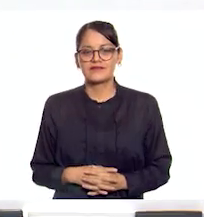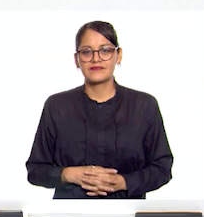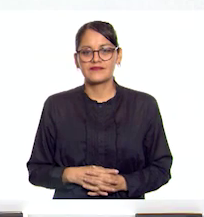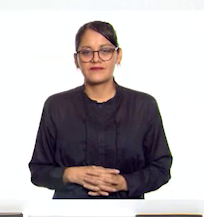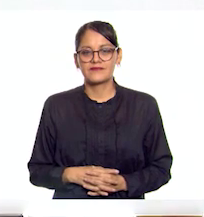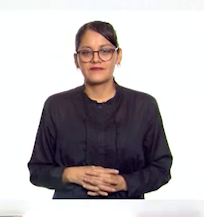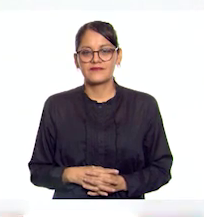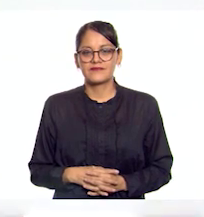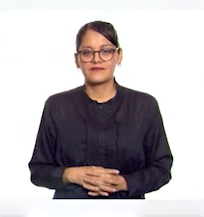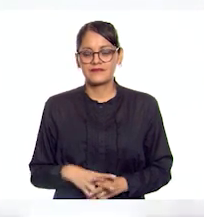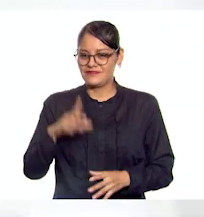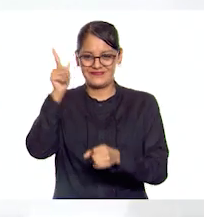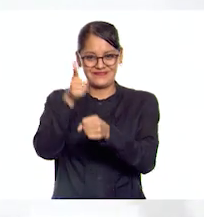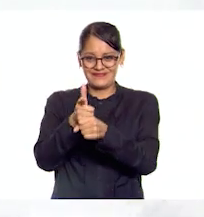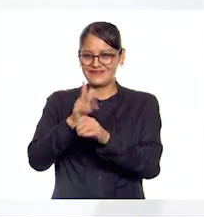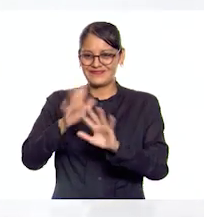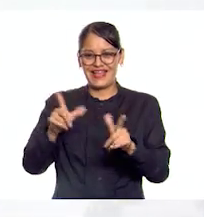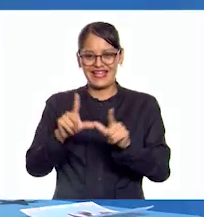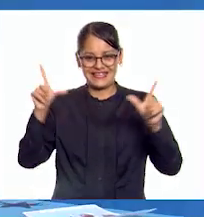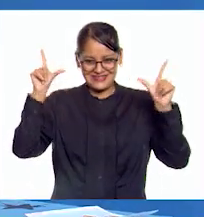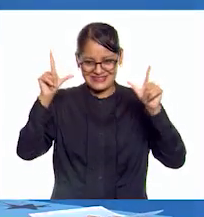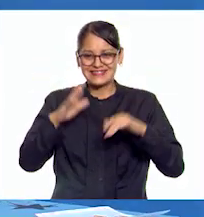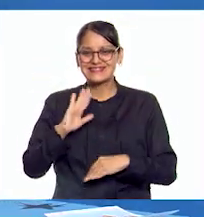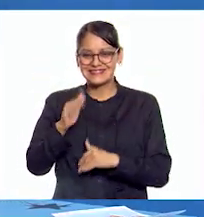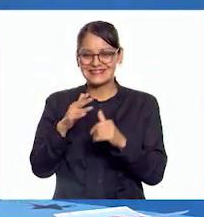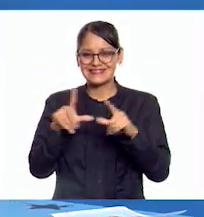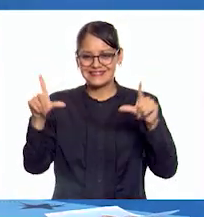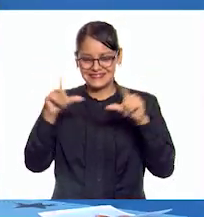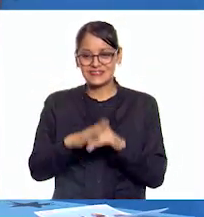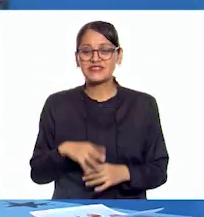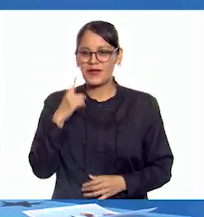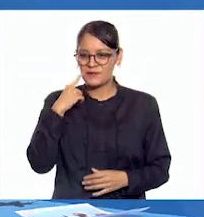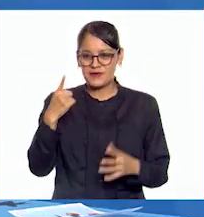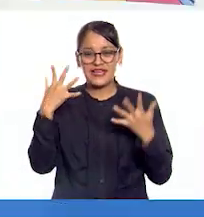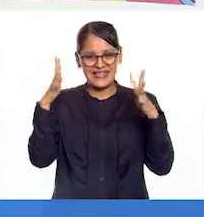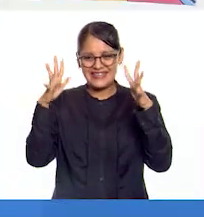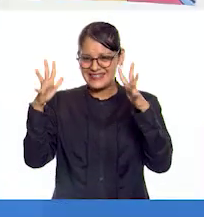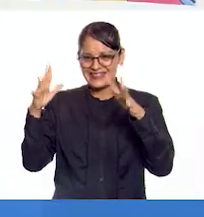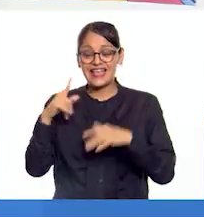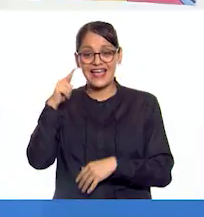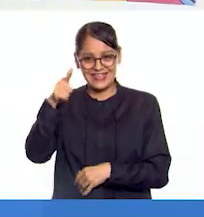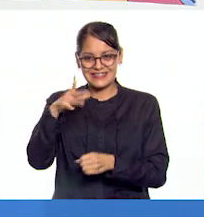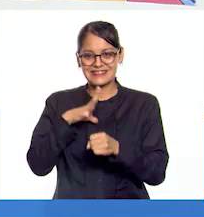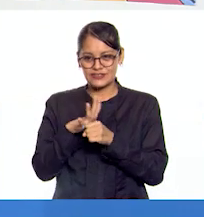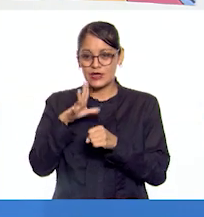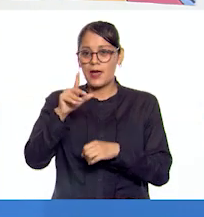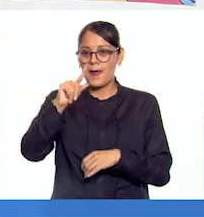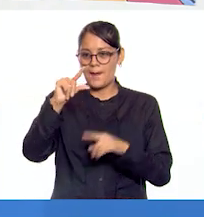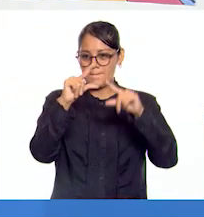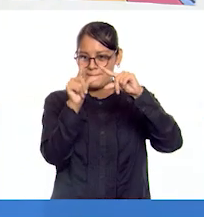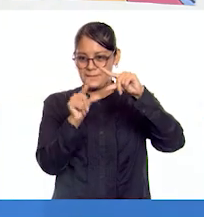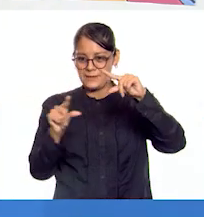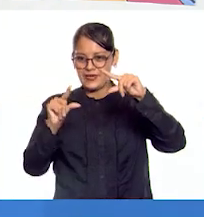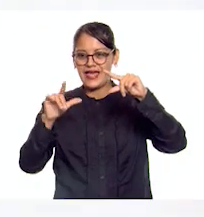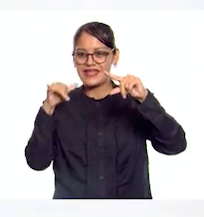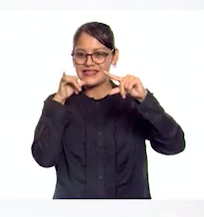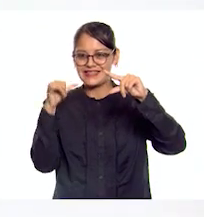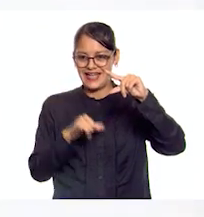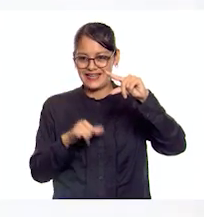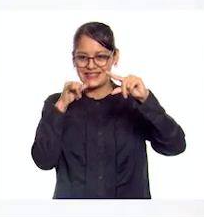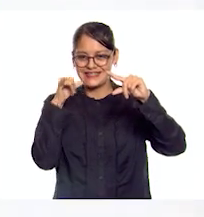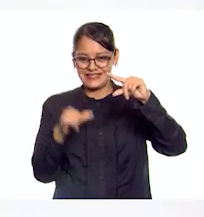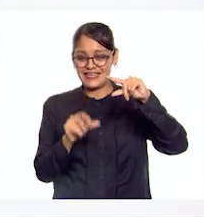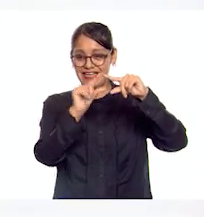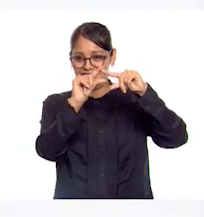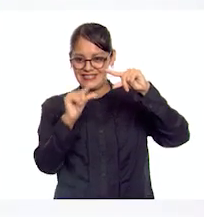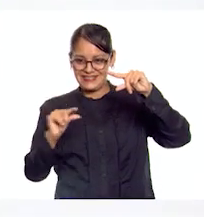y ahí está el rompete de esas. De hecho, aquí aparece la península itálica donde